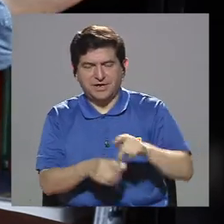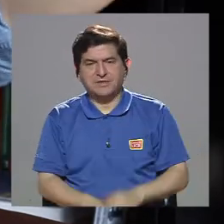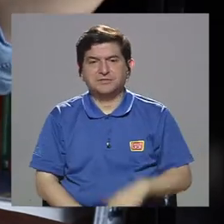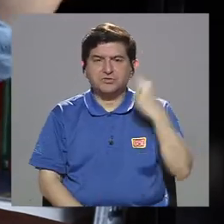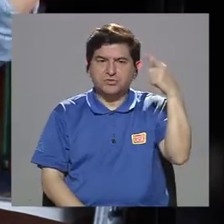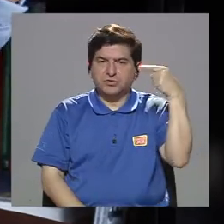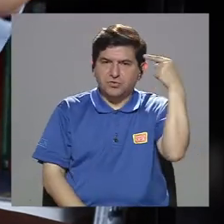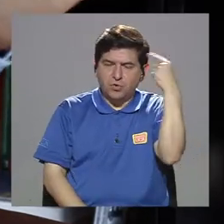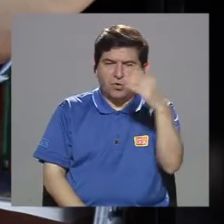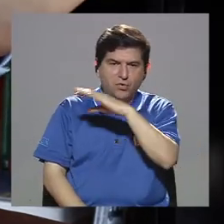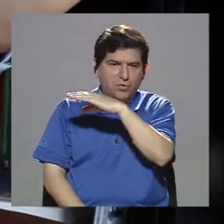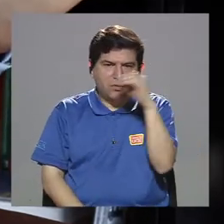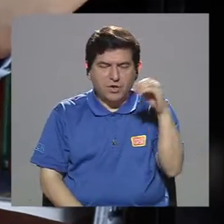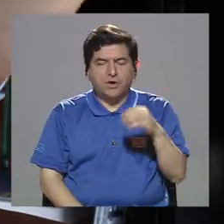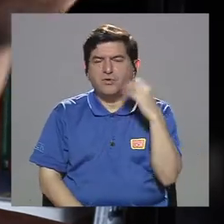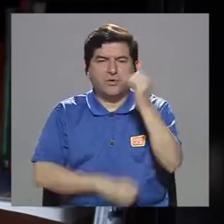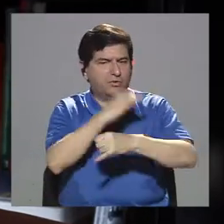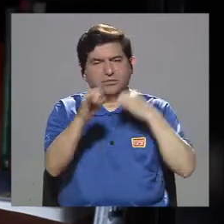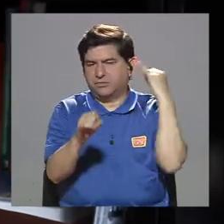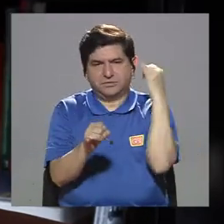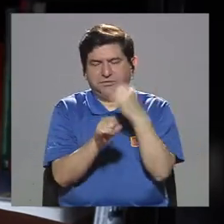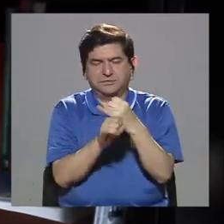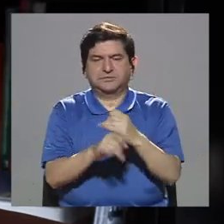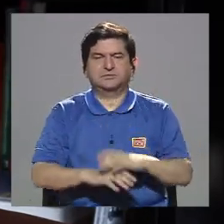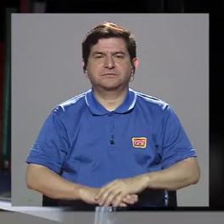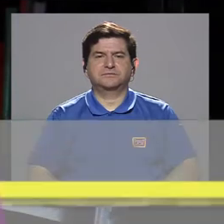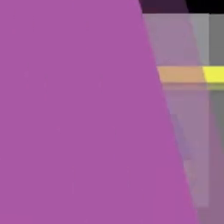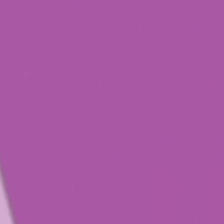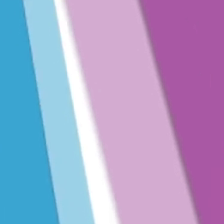gubernamentales o transnacionales.